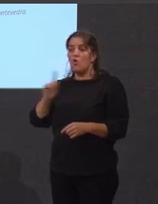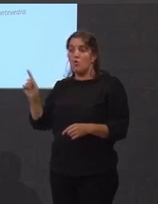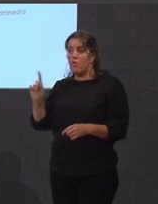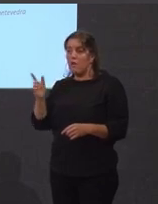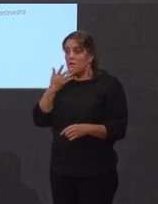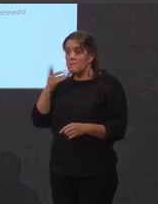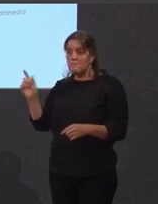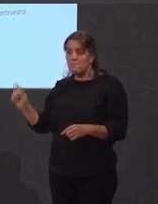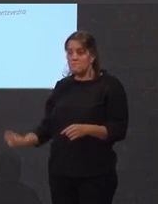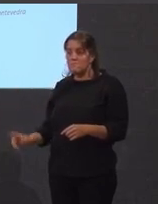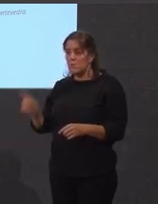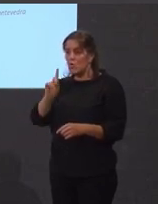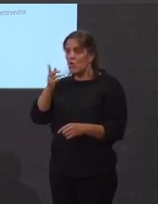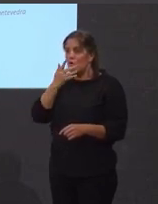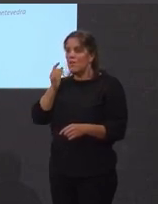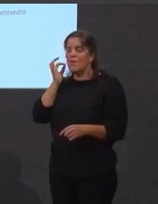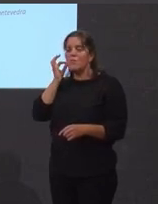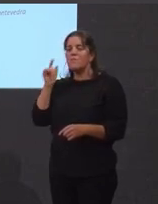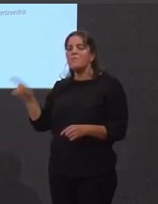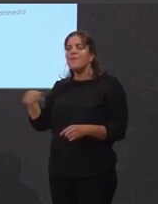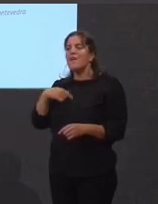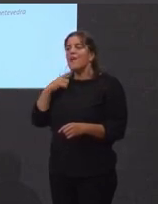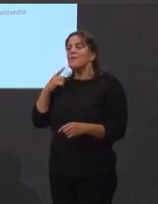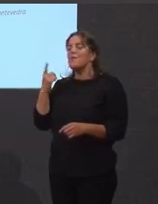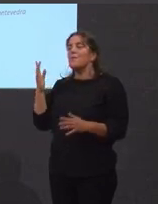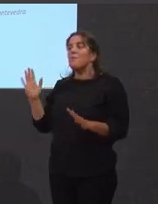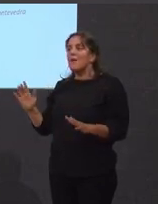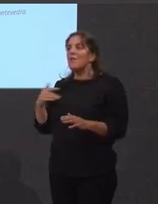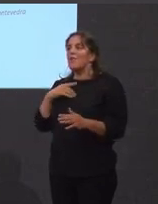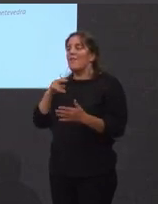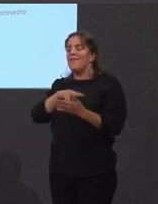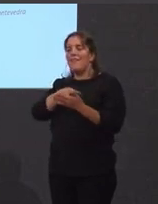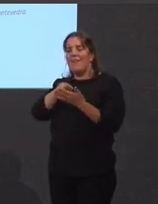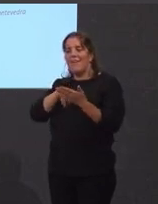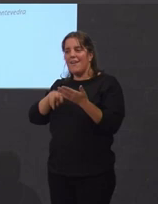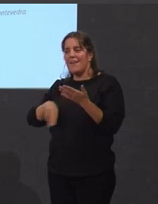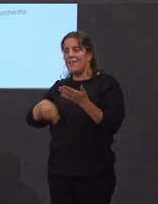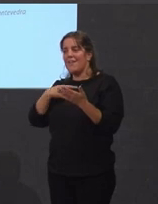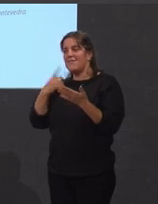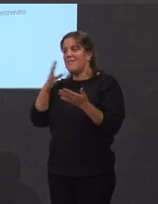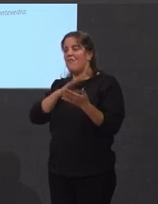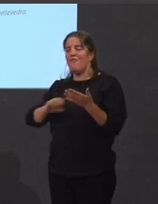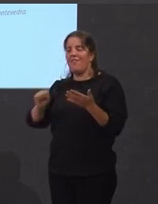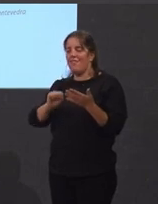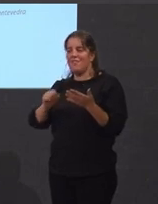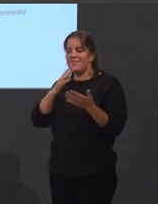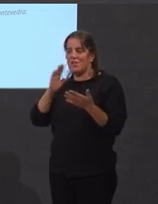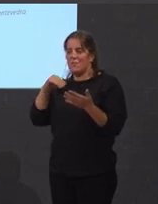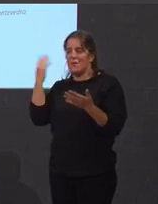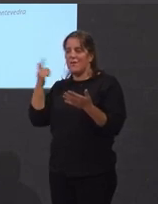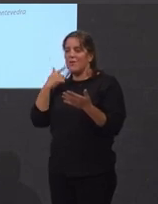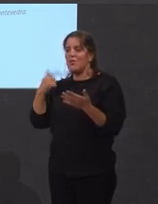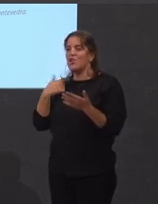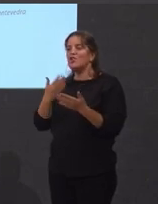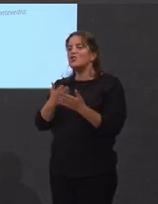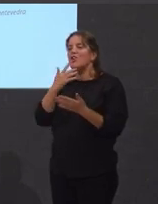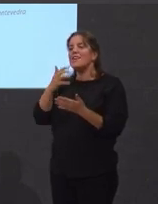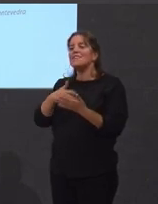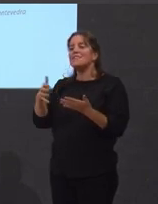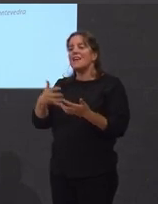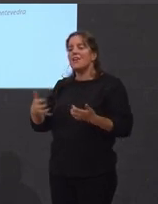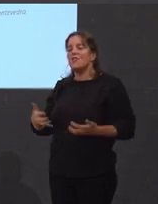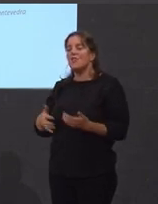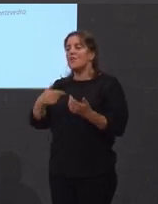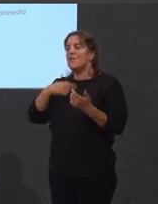pero, despois de ler este fantástico ensayo Un país a la gallega, galiza non o nodo